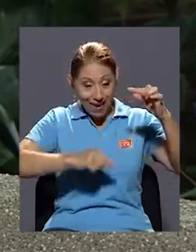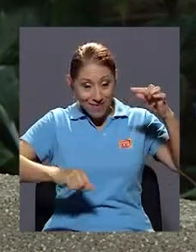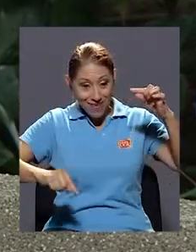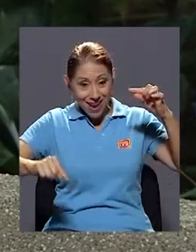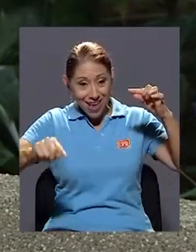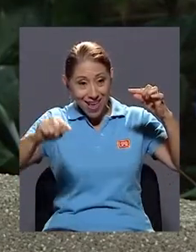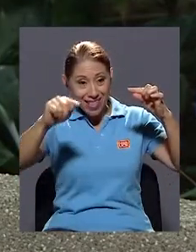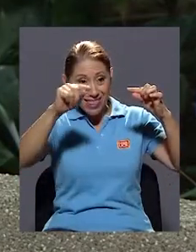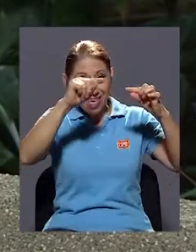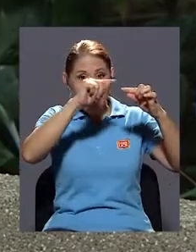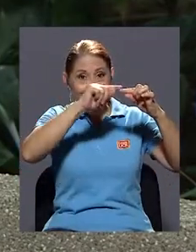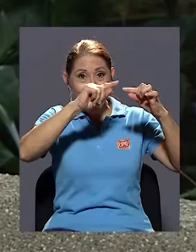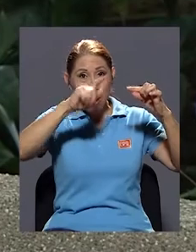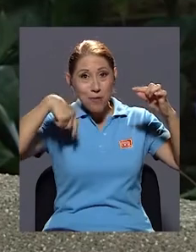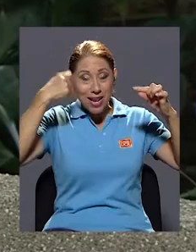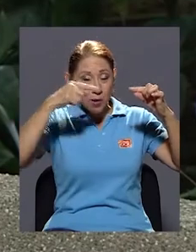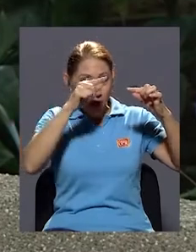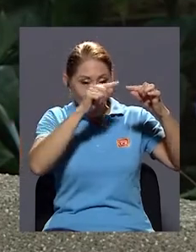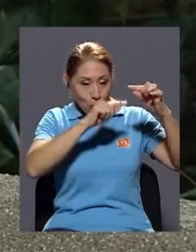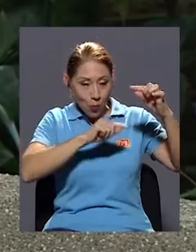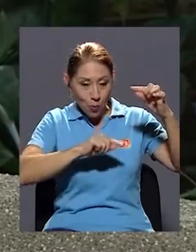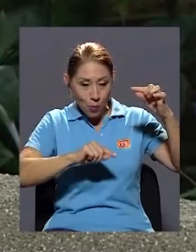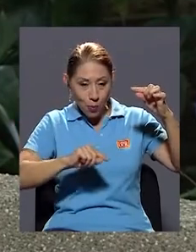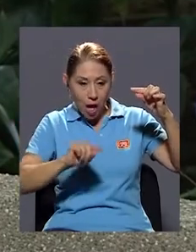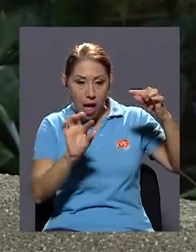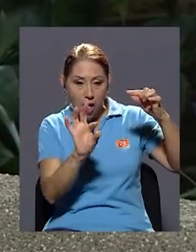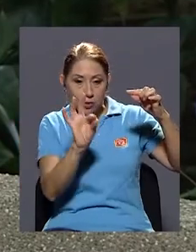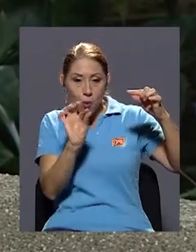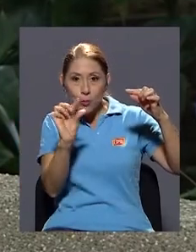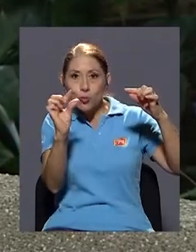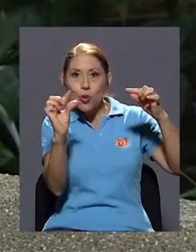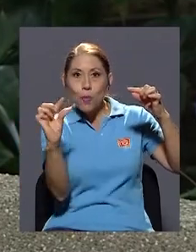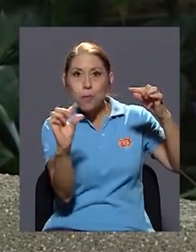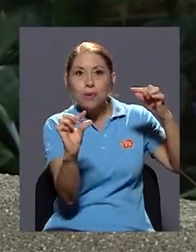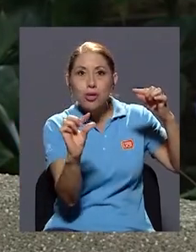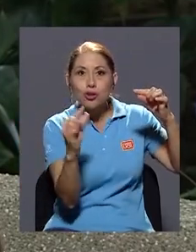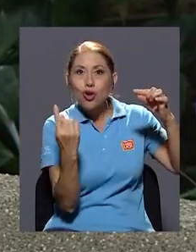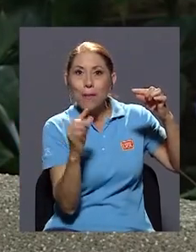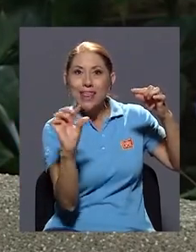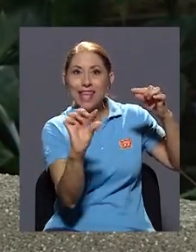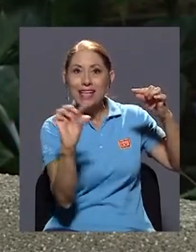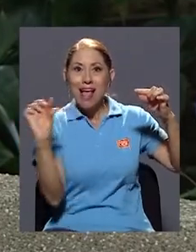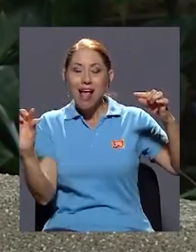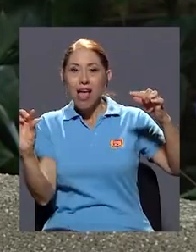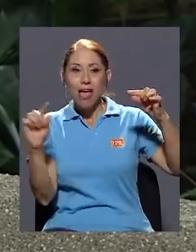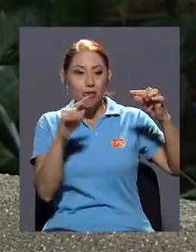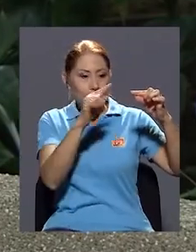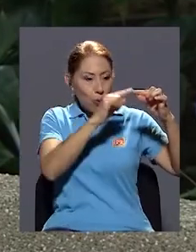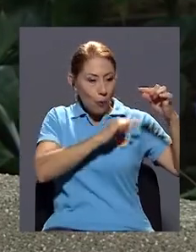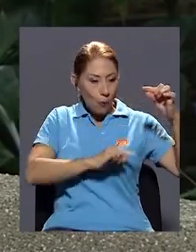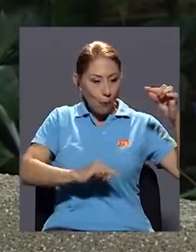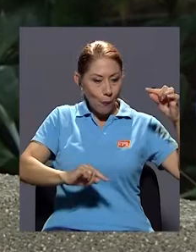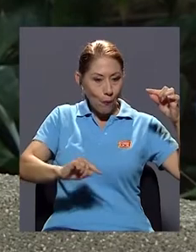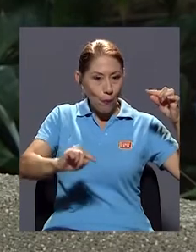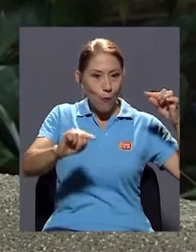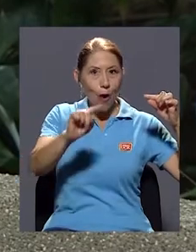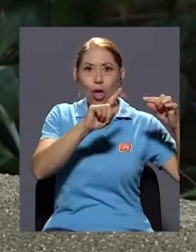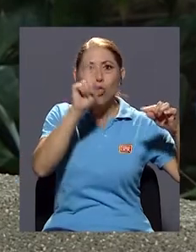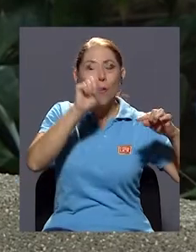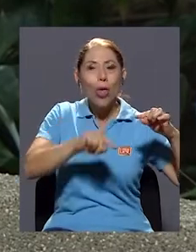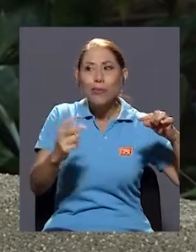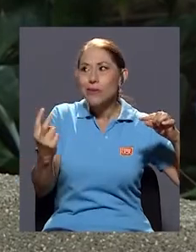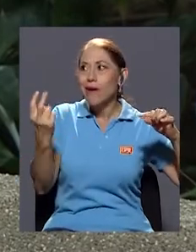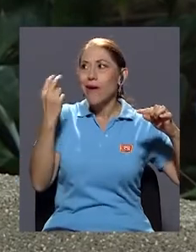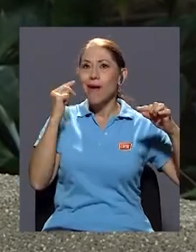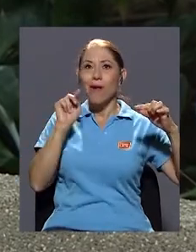película y nos quedamos solo con un cuadro, nos perdemos la perspectiva y entonces también tener esa capacidad de ver hacia adelante